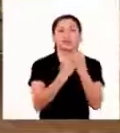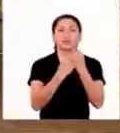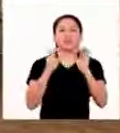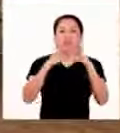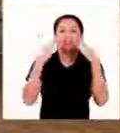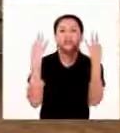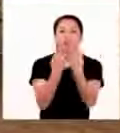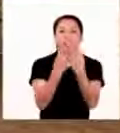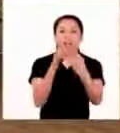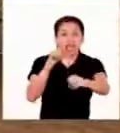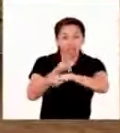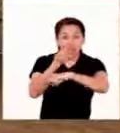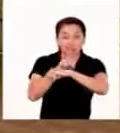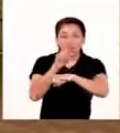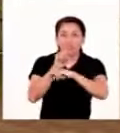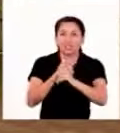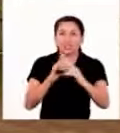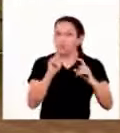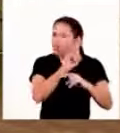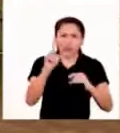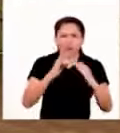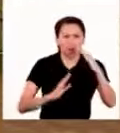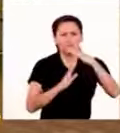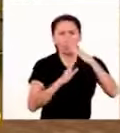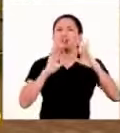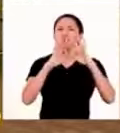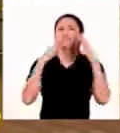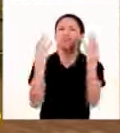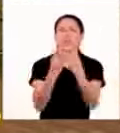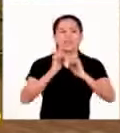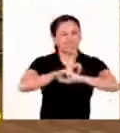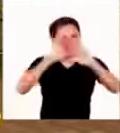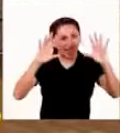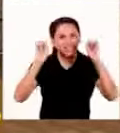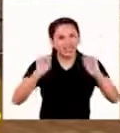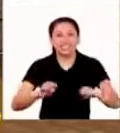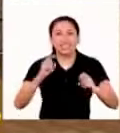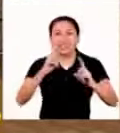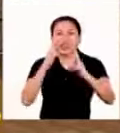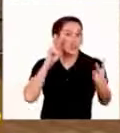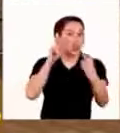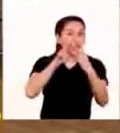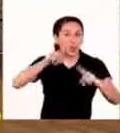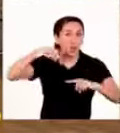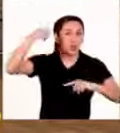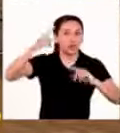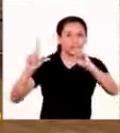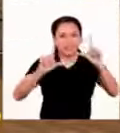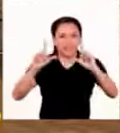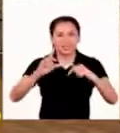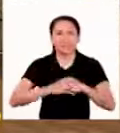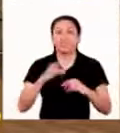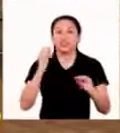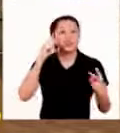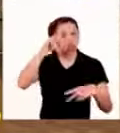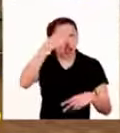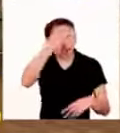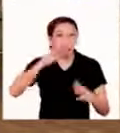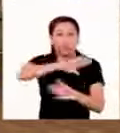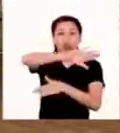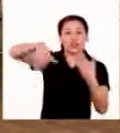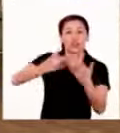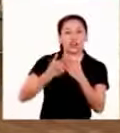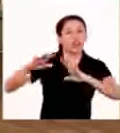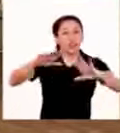la educación no para en familia claro que sí nos vemos el próximo programa y no se olviden que